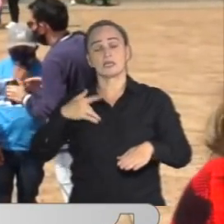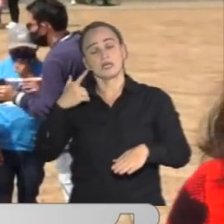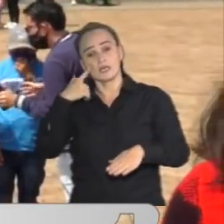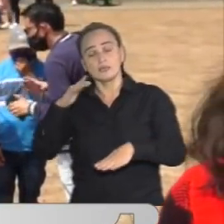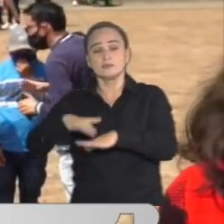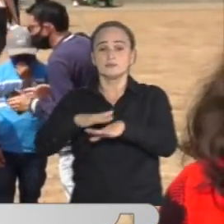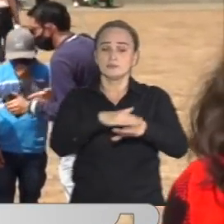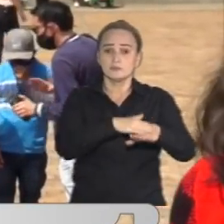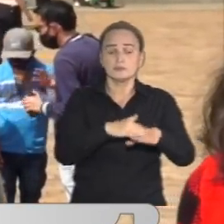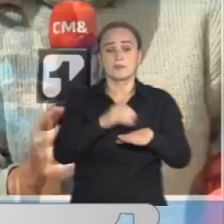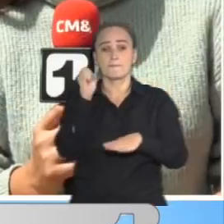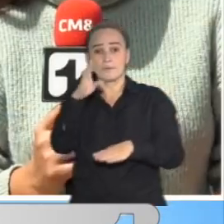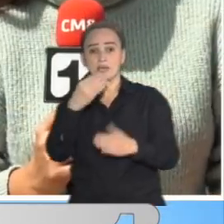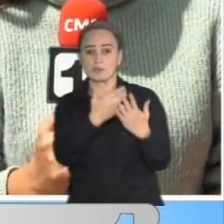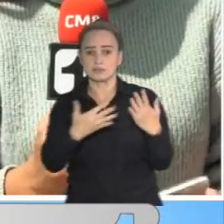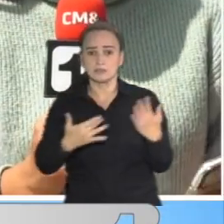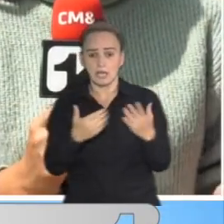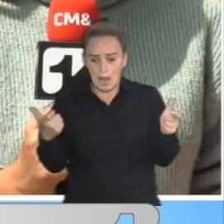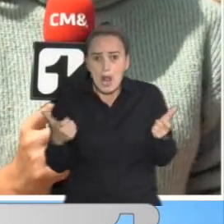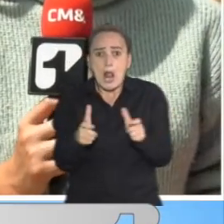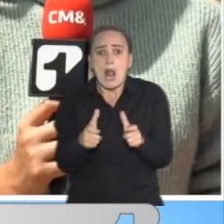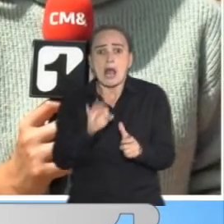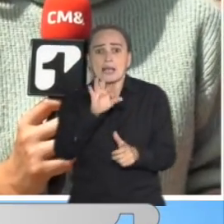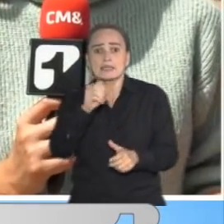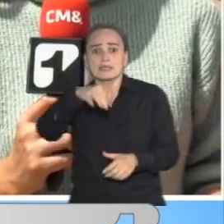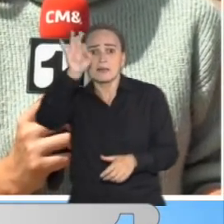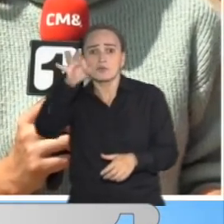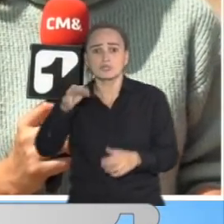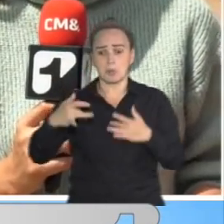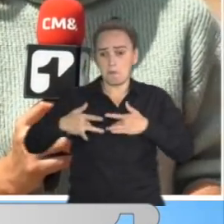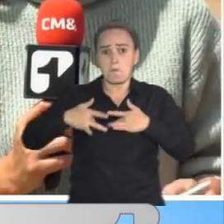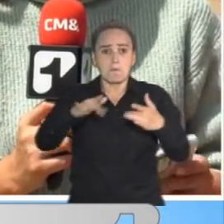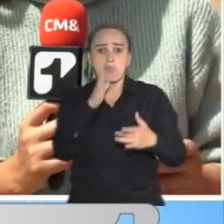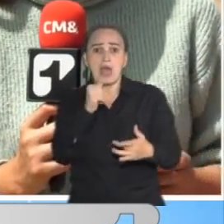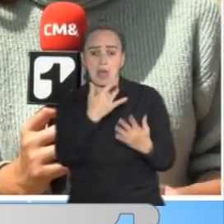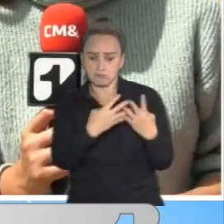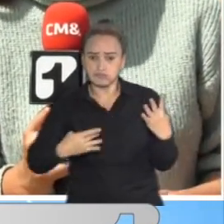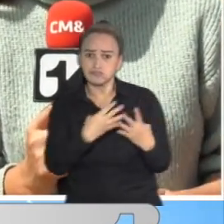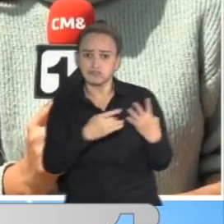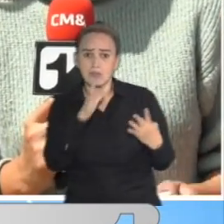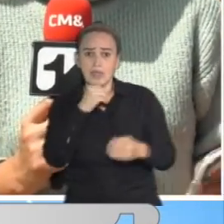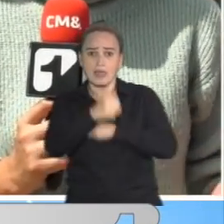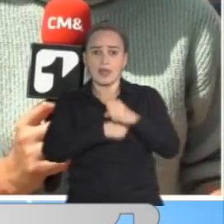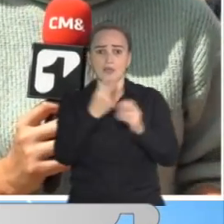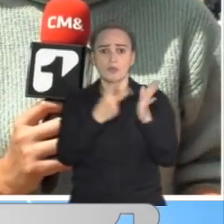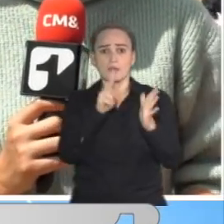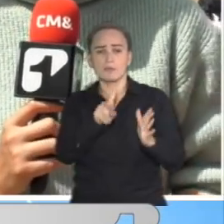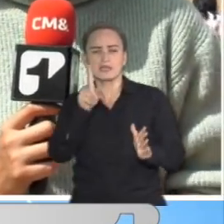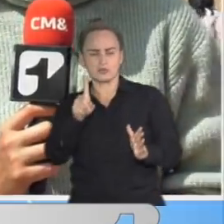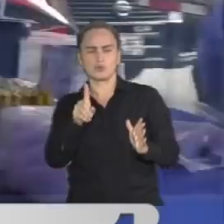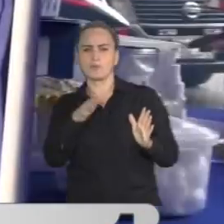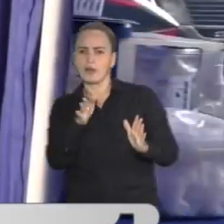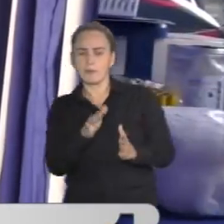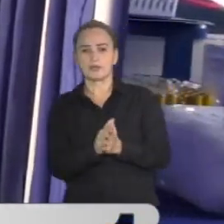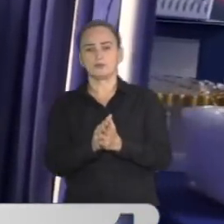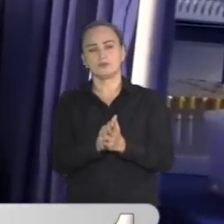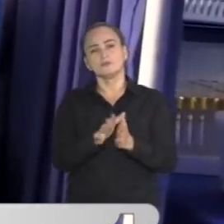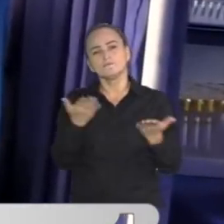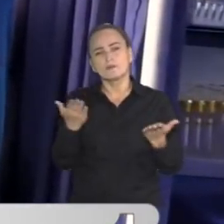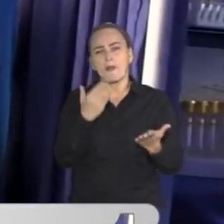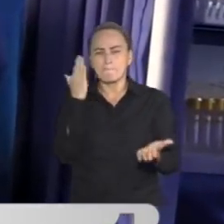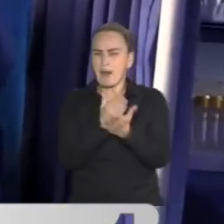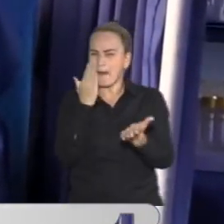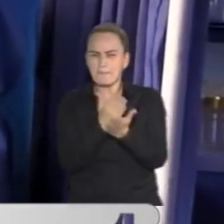de Bogotá. Y es que ha disminuido cerca de un 30% la participación de los donantes para este año. Es decir, que esos índices de